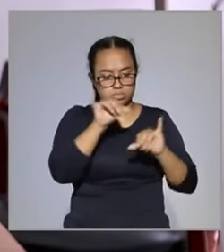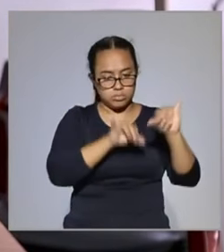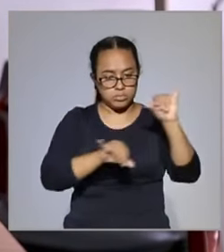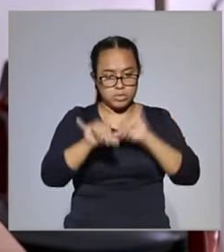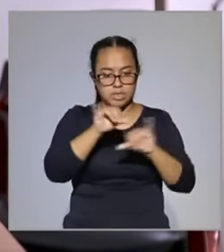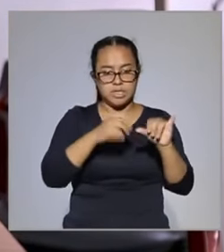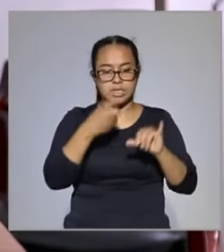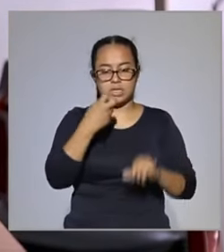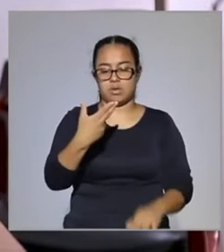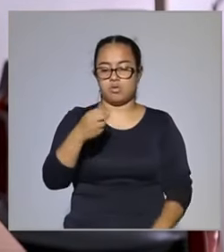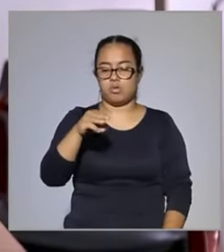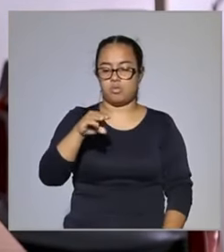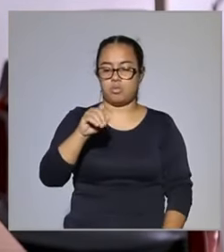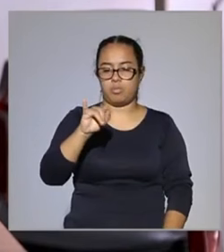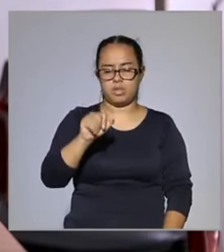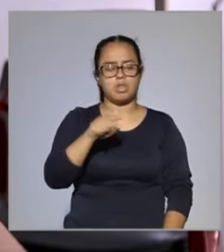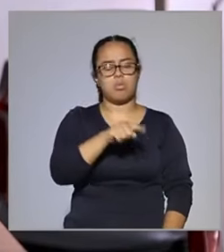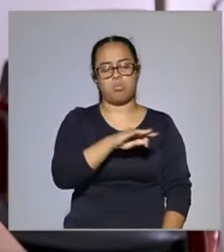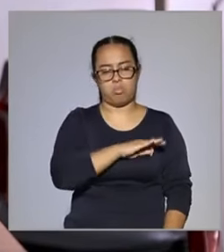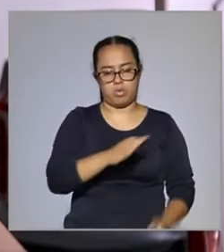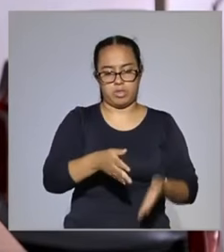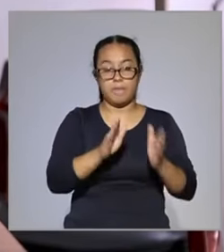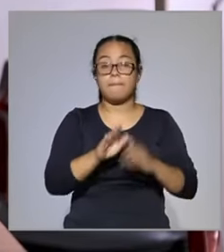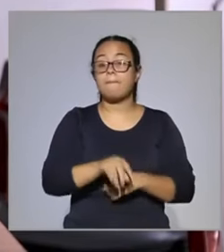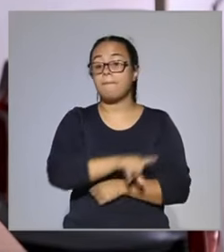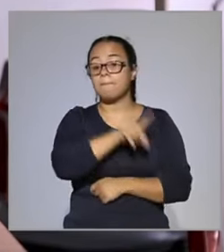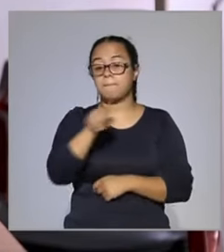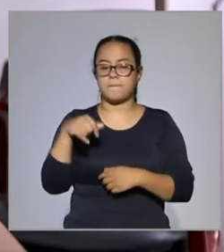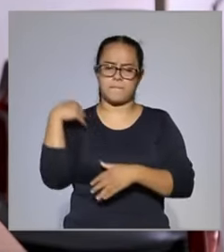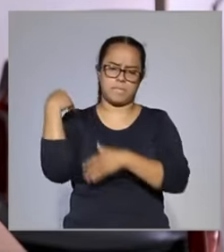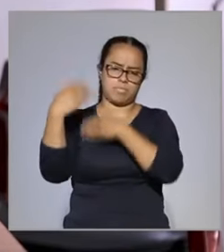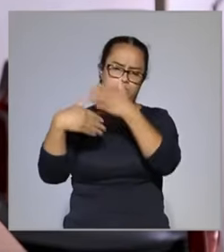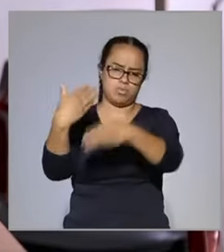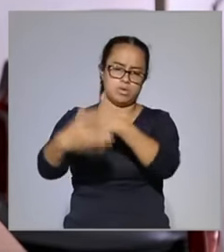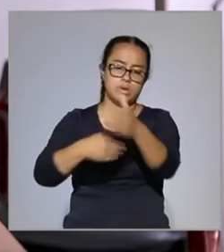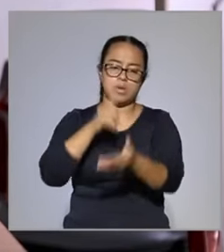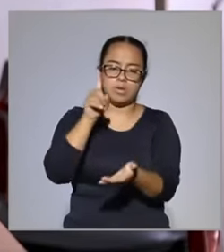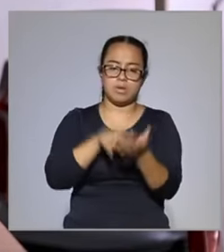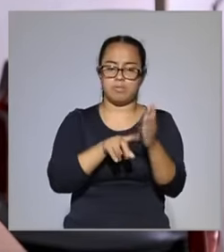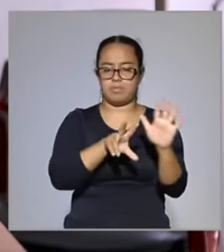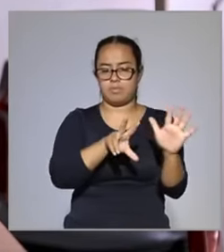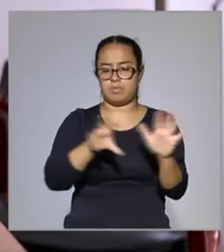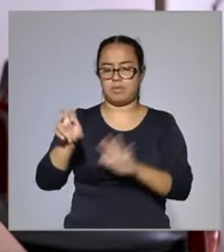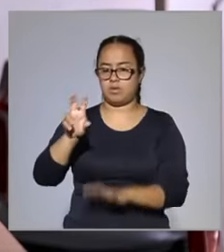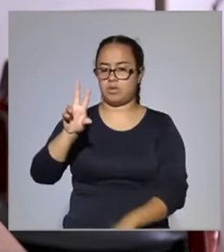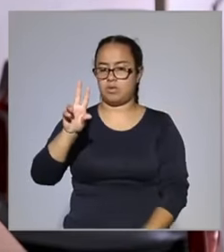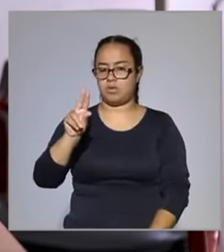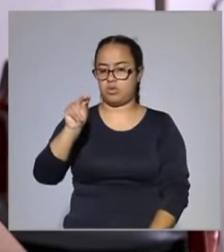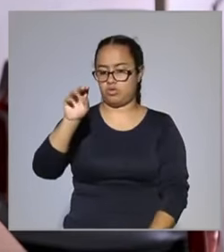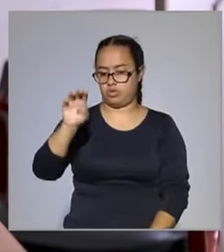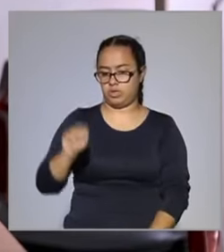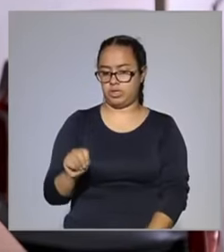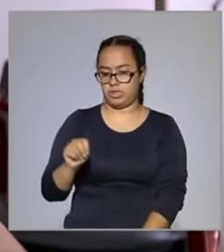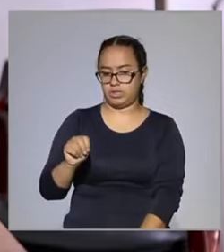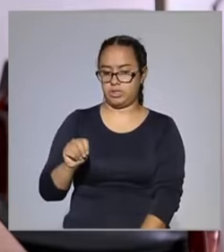terapéutica homeopática. Posteriormente nos trasladaríamos a 1889,